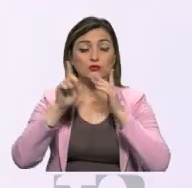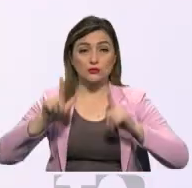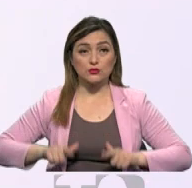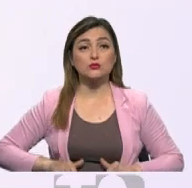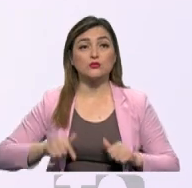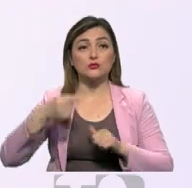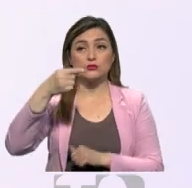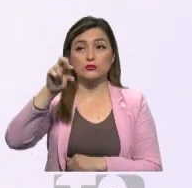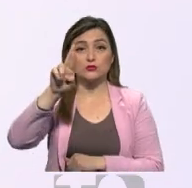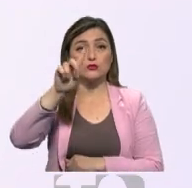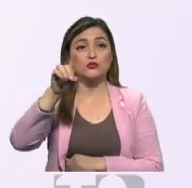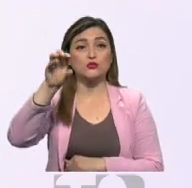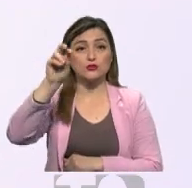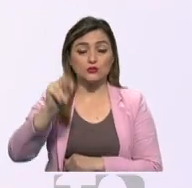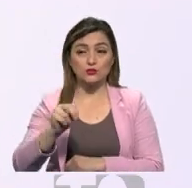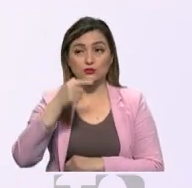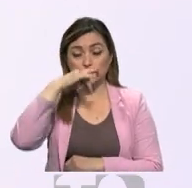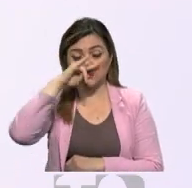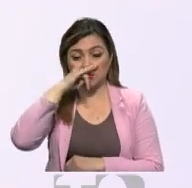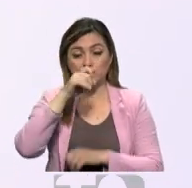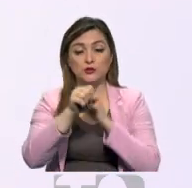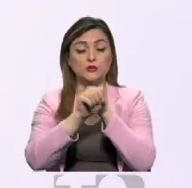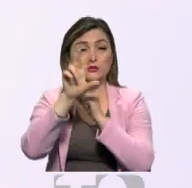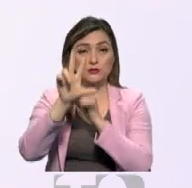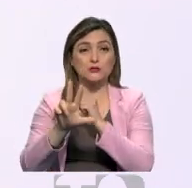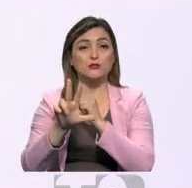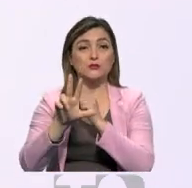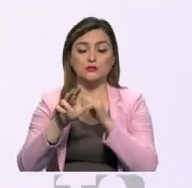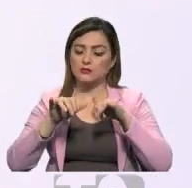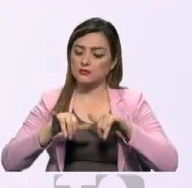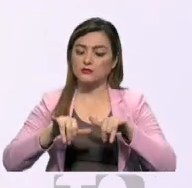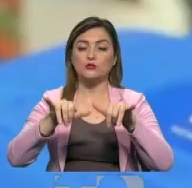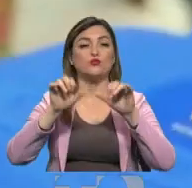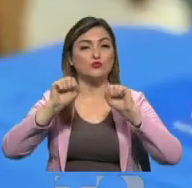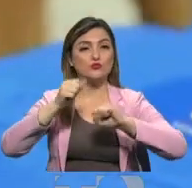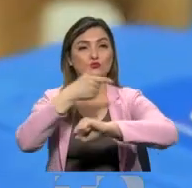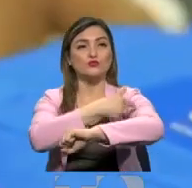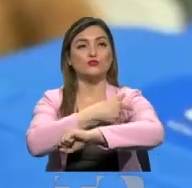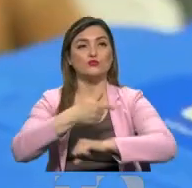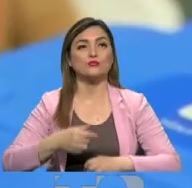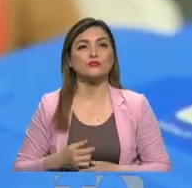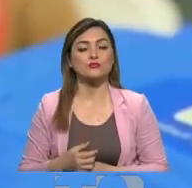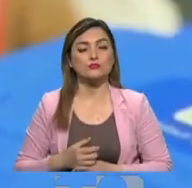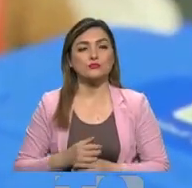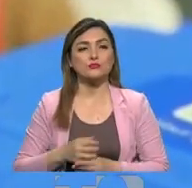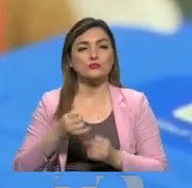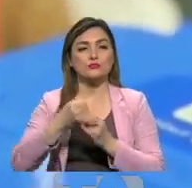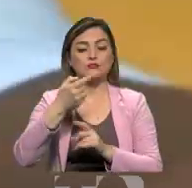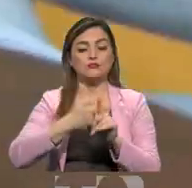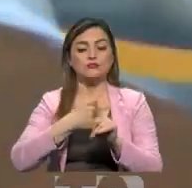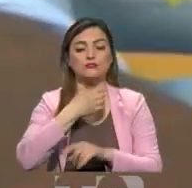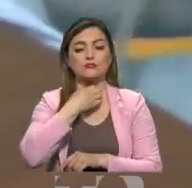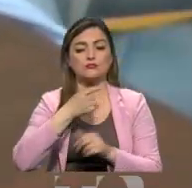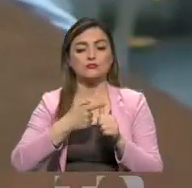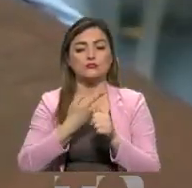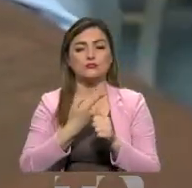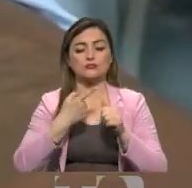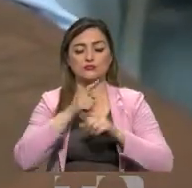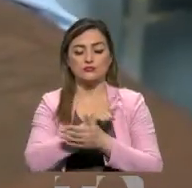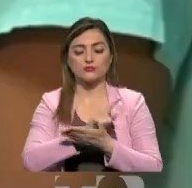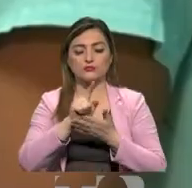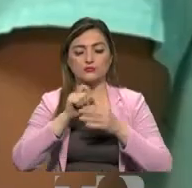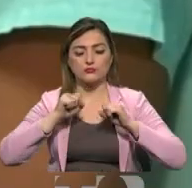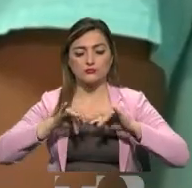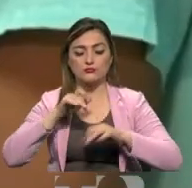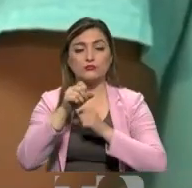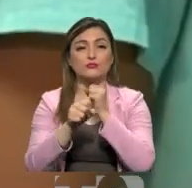Jimena Garzón aseguró que los niños desde los tres años de edad en adelante podrían vacunarse a finales de agosto o primeros diez de septiembre de